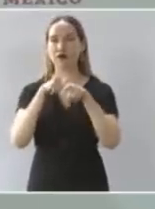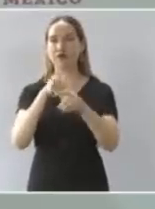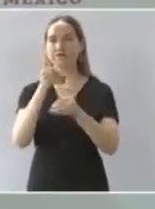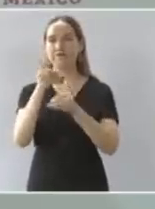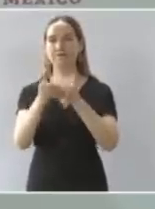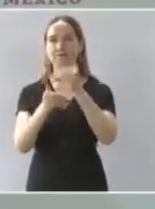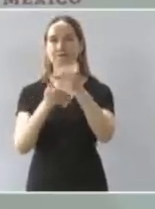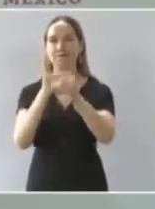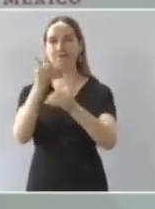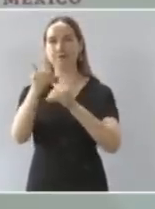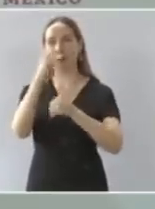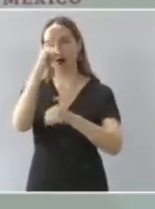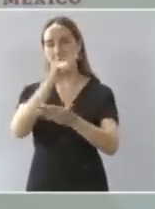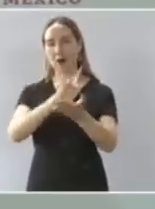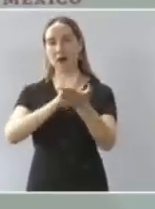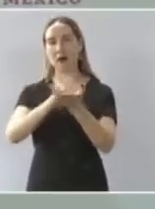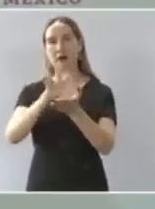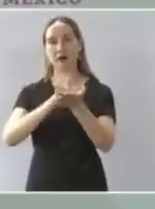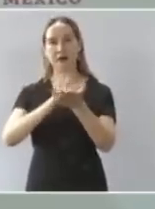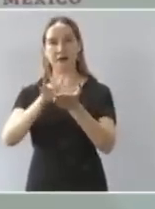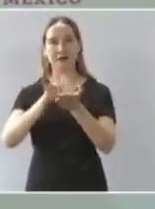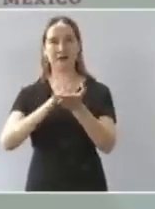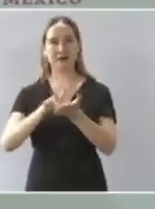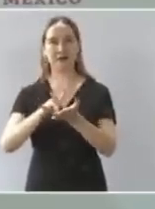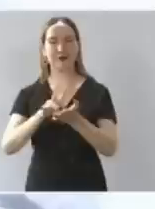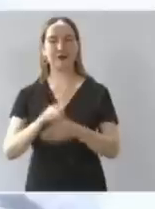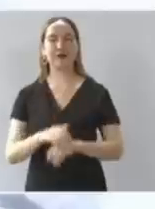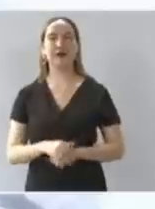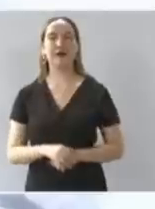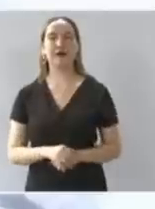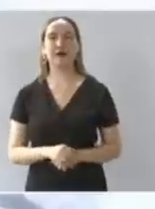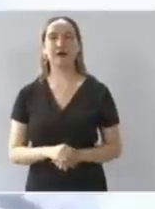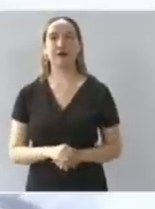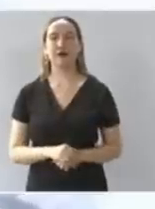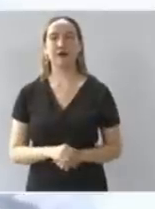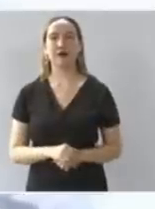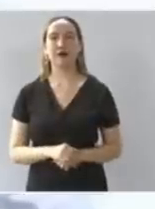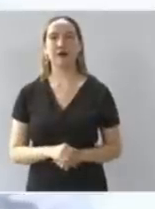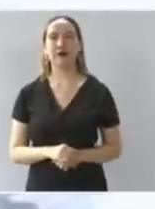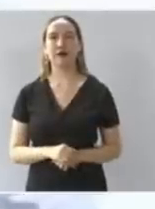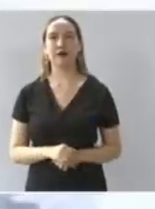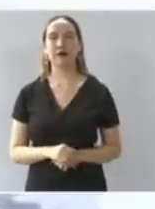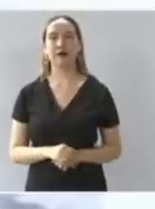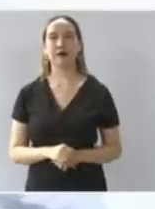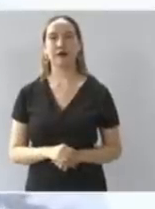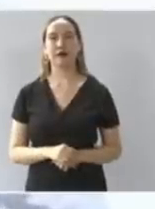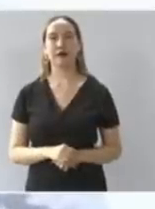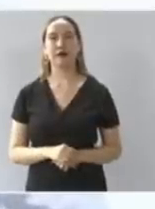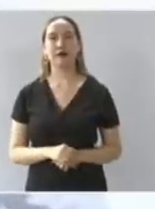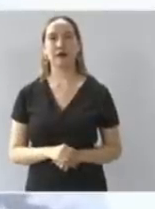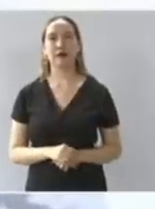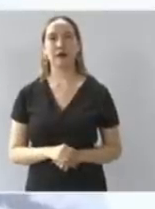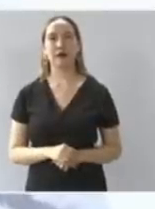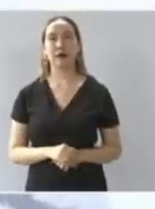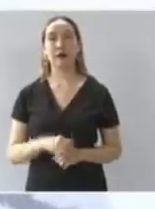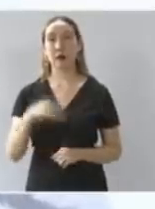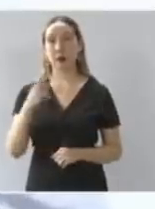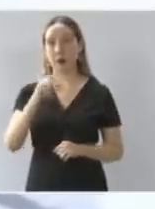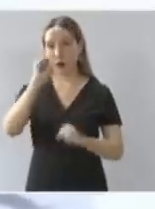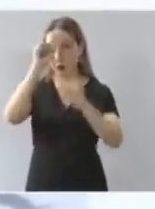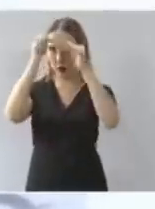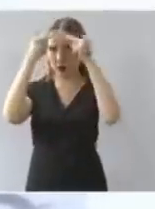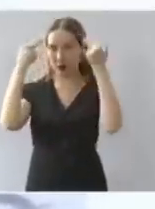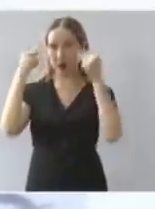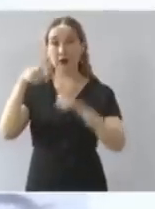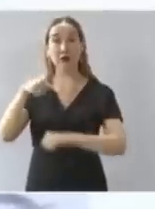para que este programa continúe aquí en toda la huasteca son 12